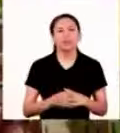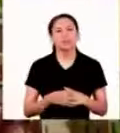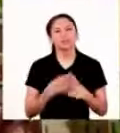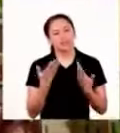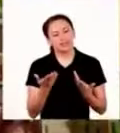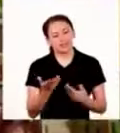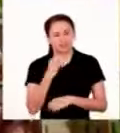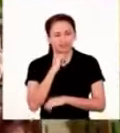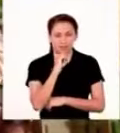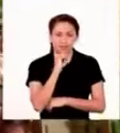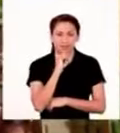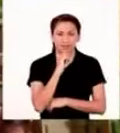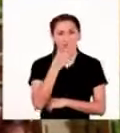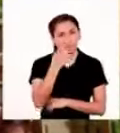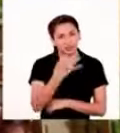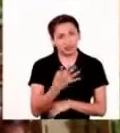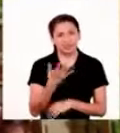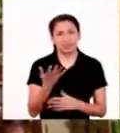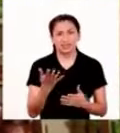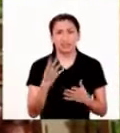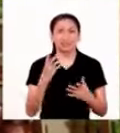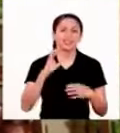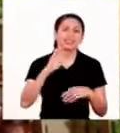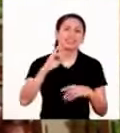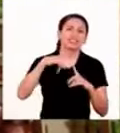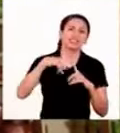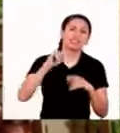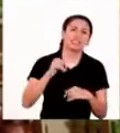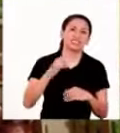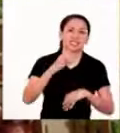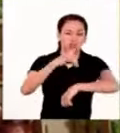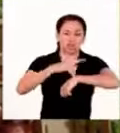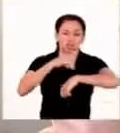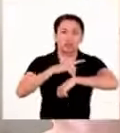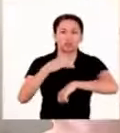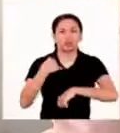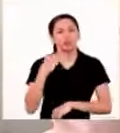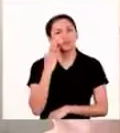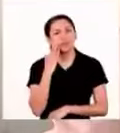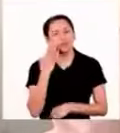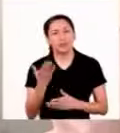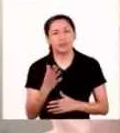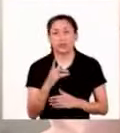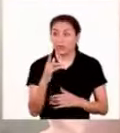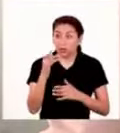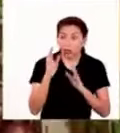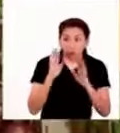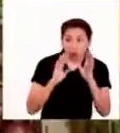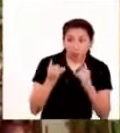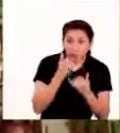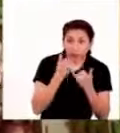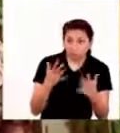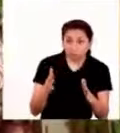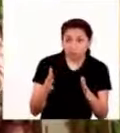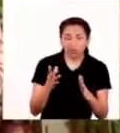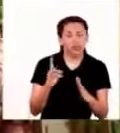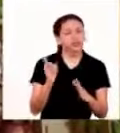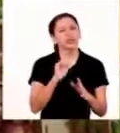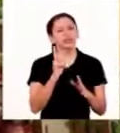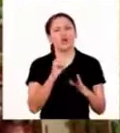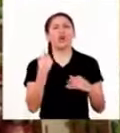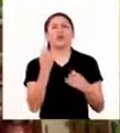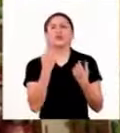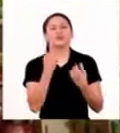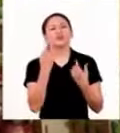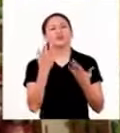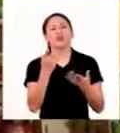teléfono? Bueno, es que estaba viendo todos los temas de la cita médica de mi mamá. ¿Uy, ha pasado algo? No, no, señito, no, no